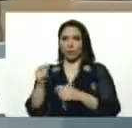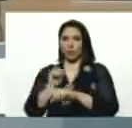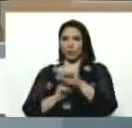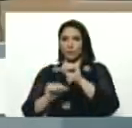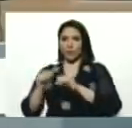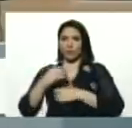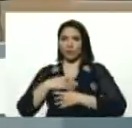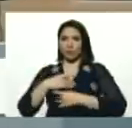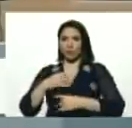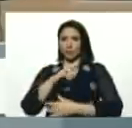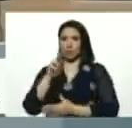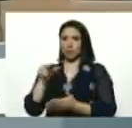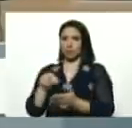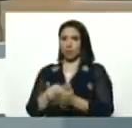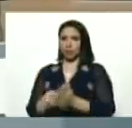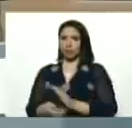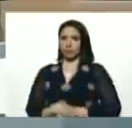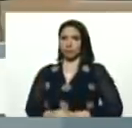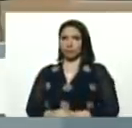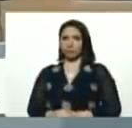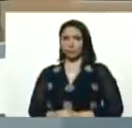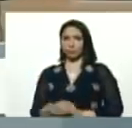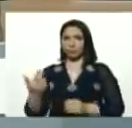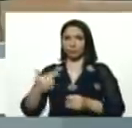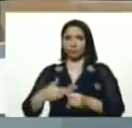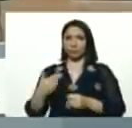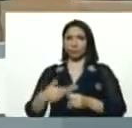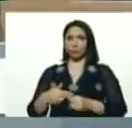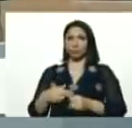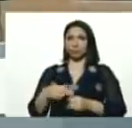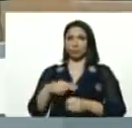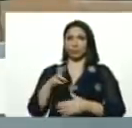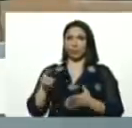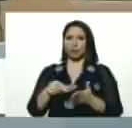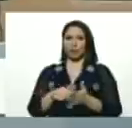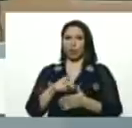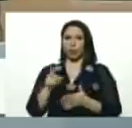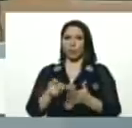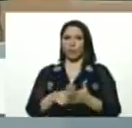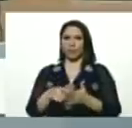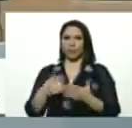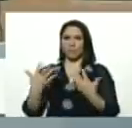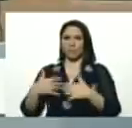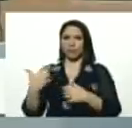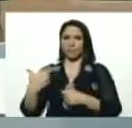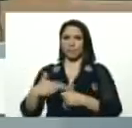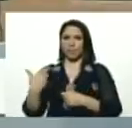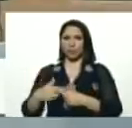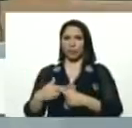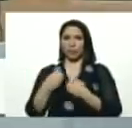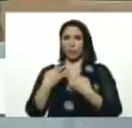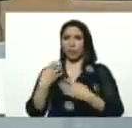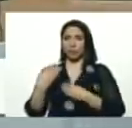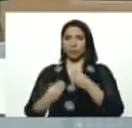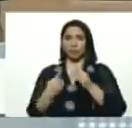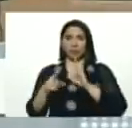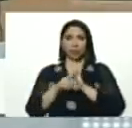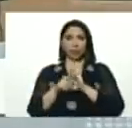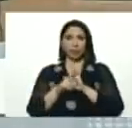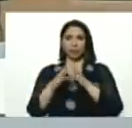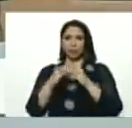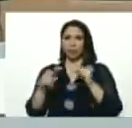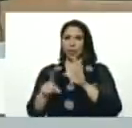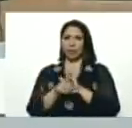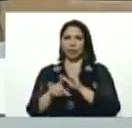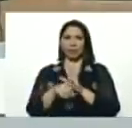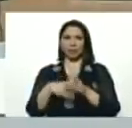de los intereses nacionales, el petróleo, la nacionalización completa del petróleo, bueno, se hicieron leyes, todas las leyes